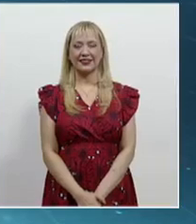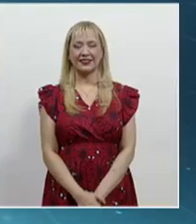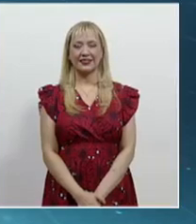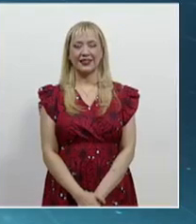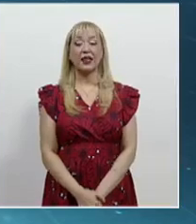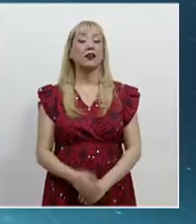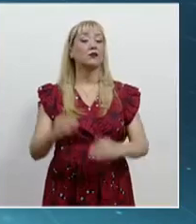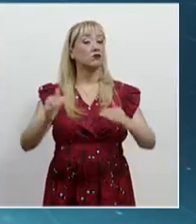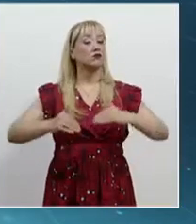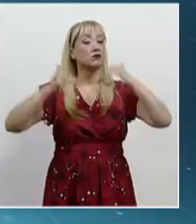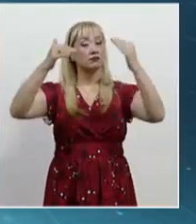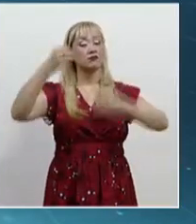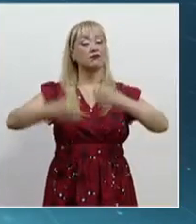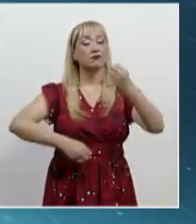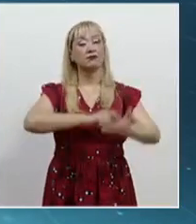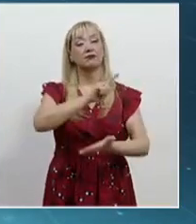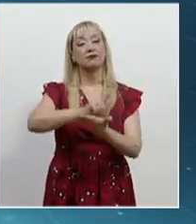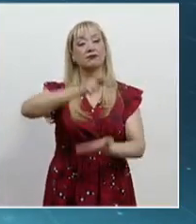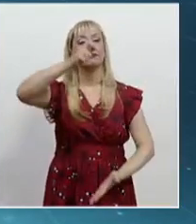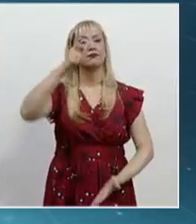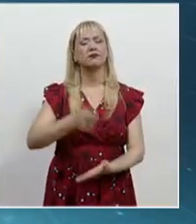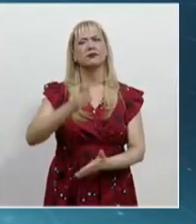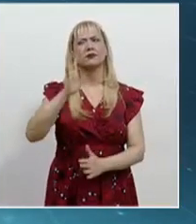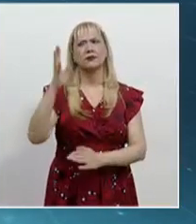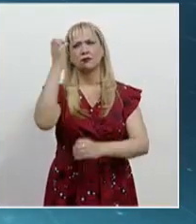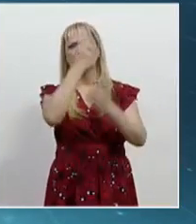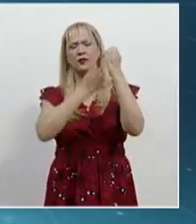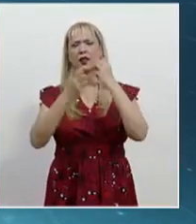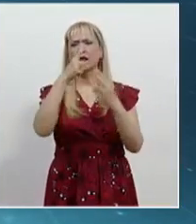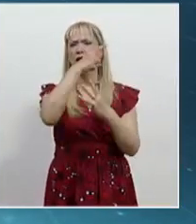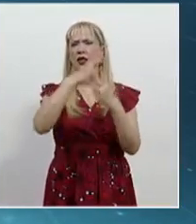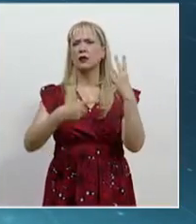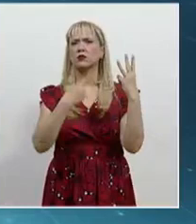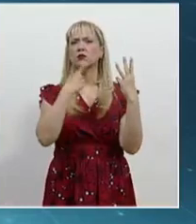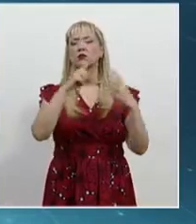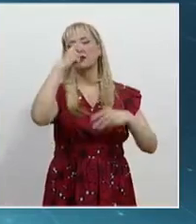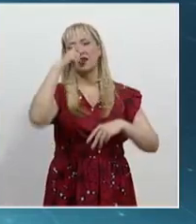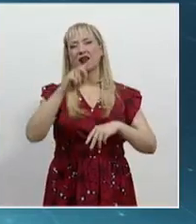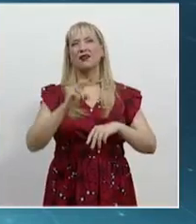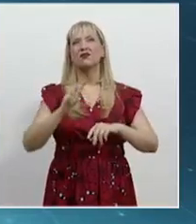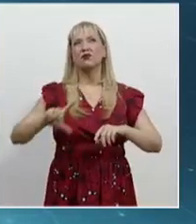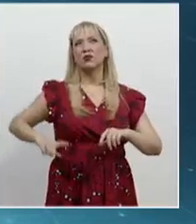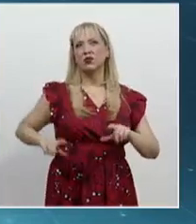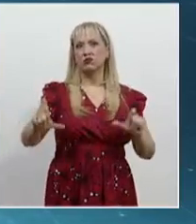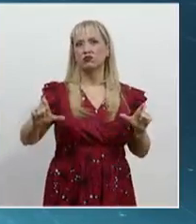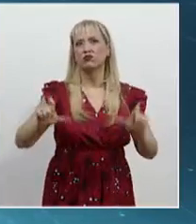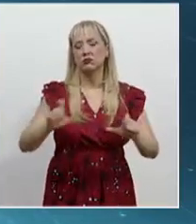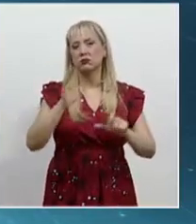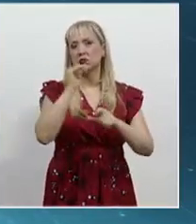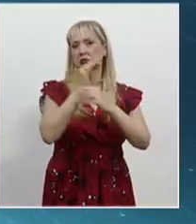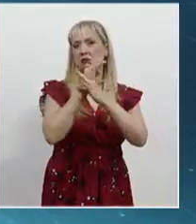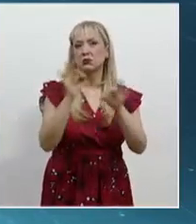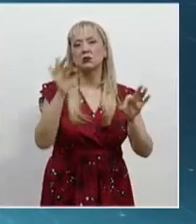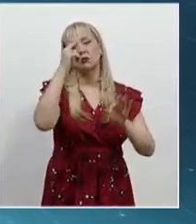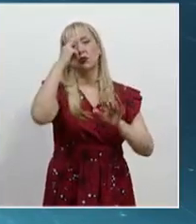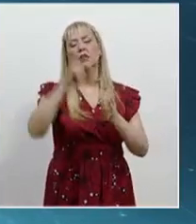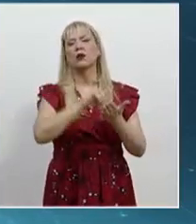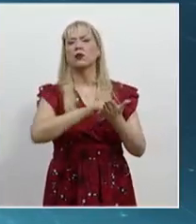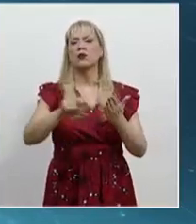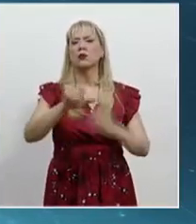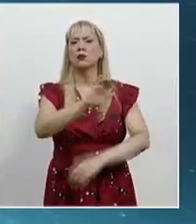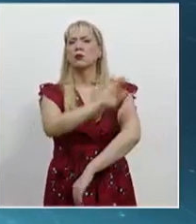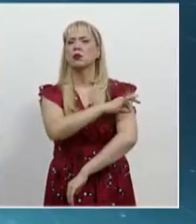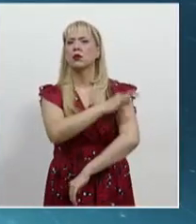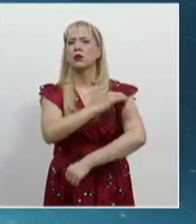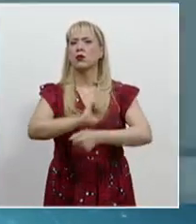La Suprema Corte resolvió tres recursos de revisión en materia de seguridad nacional relacionados con la compra de vacunas contra